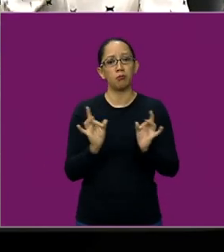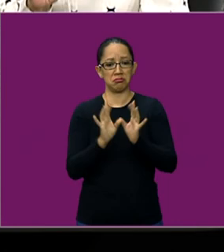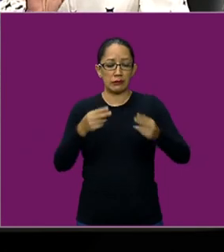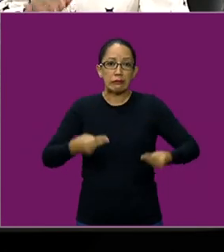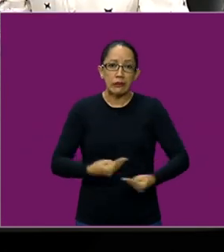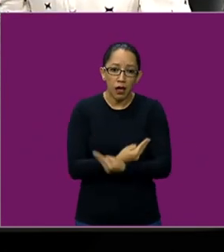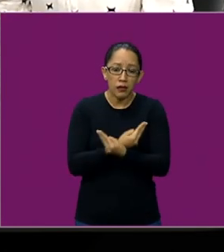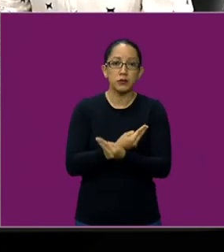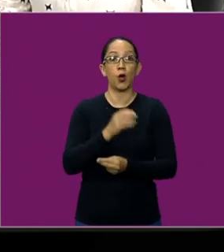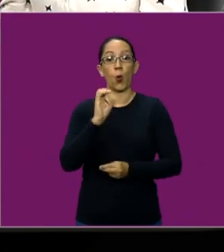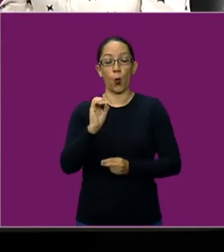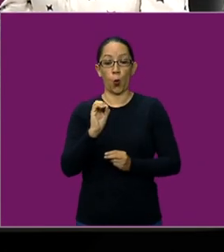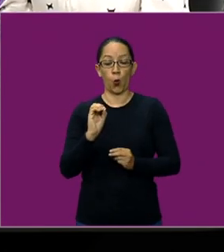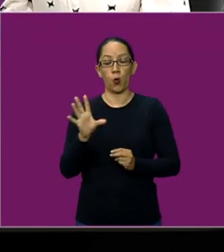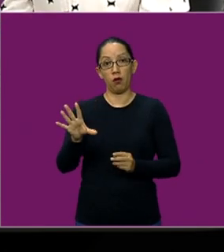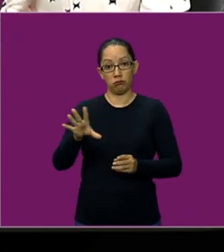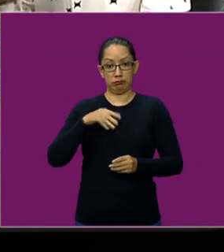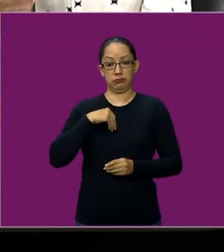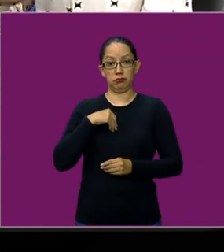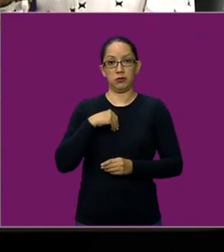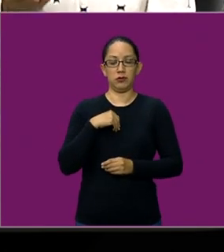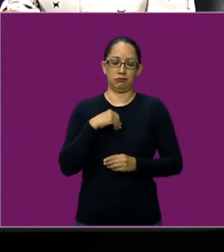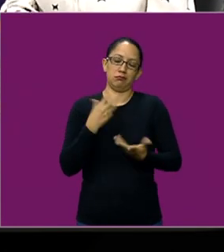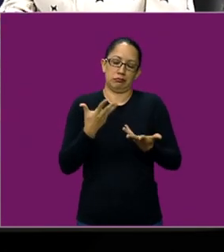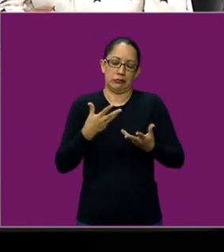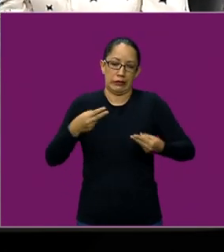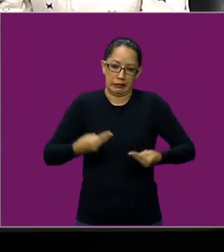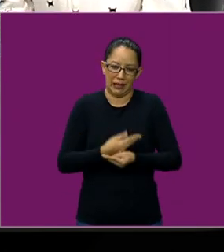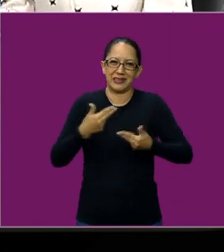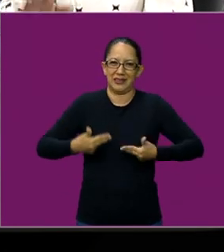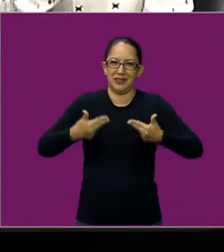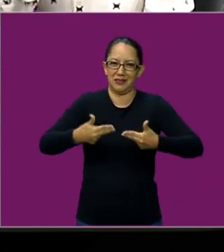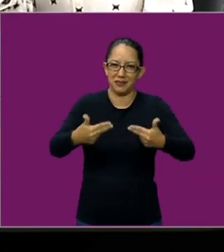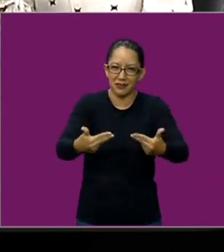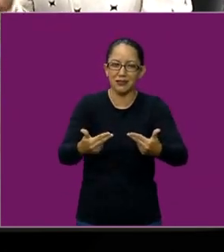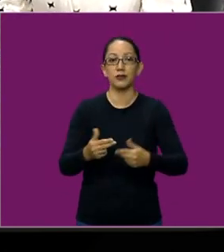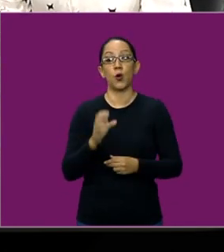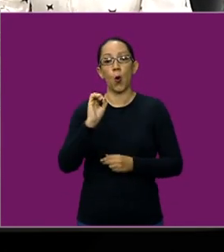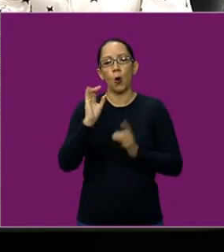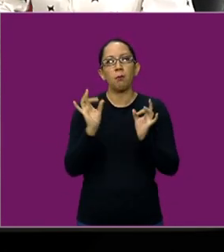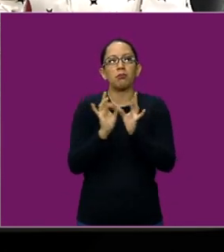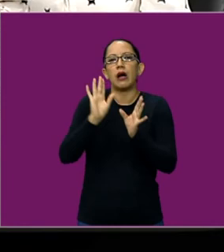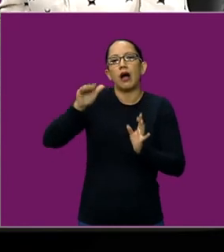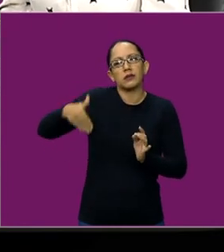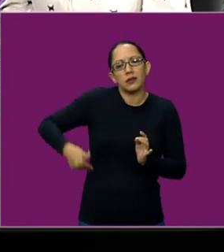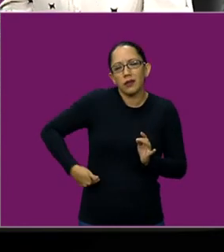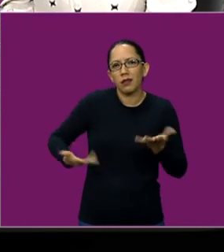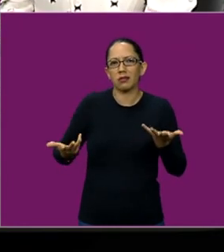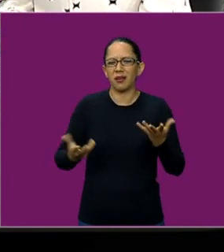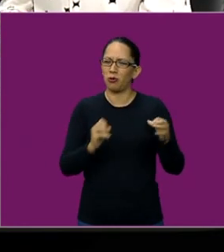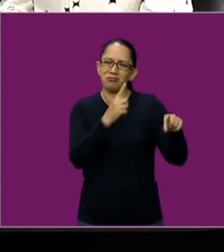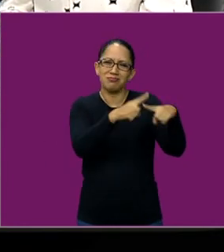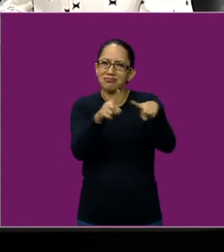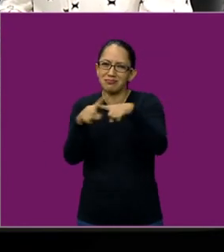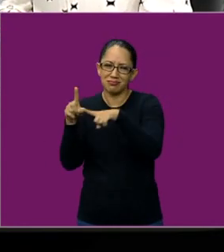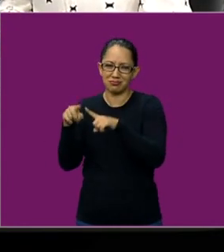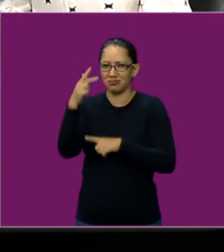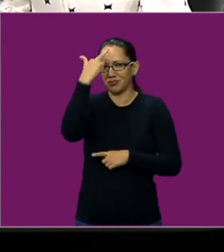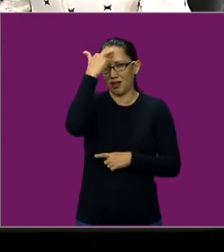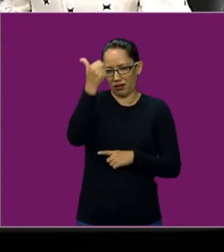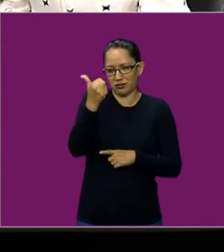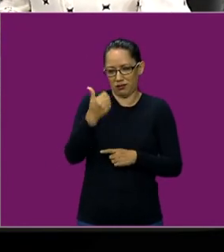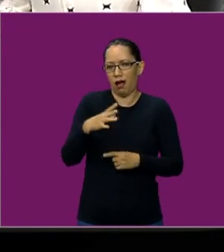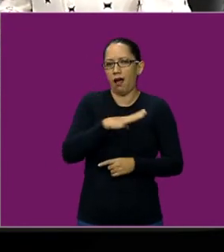o de manera hereditaria a veces, por varias razones. Y